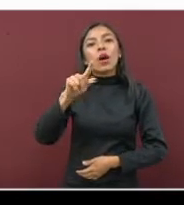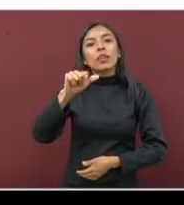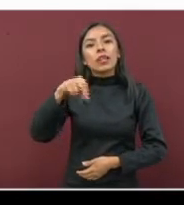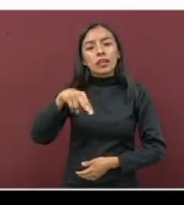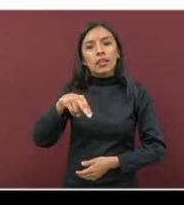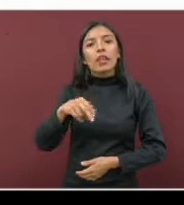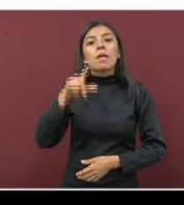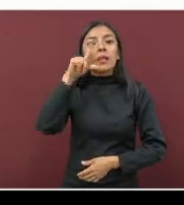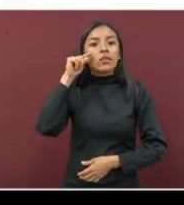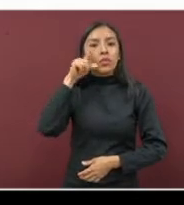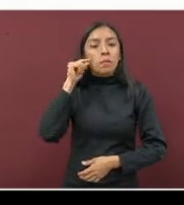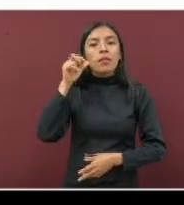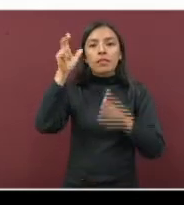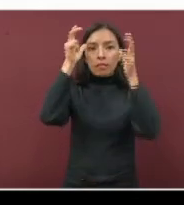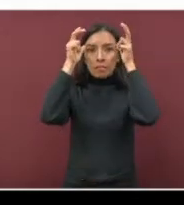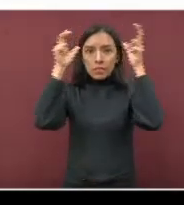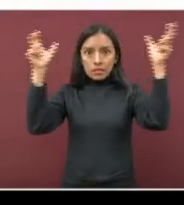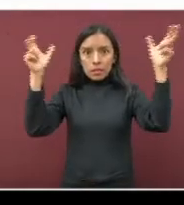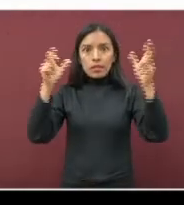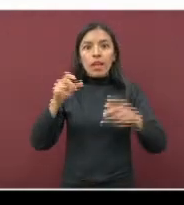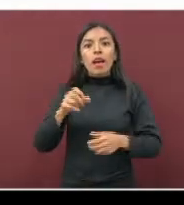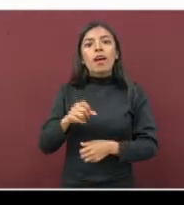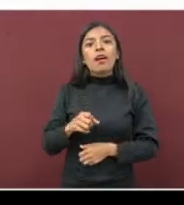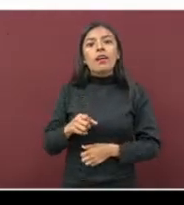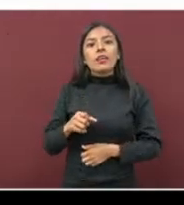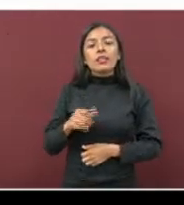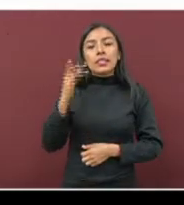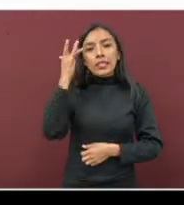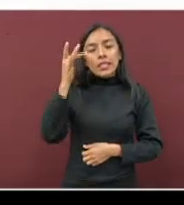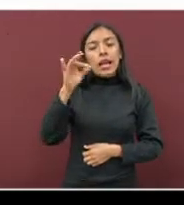Zapata, Nizantla, San Rafael,